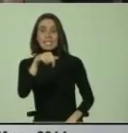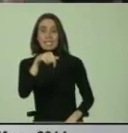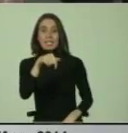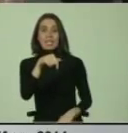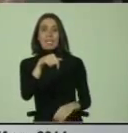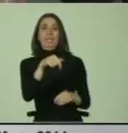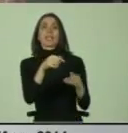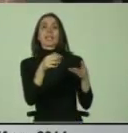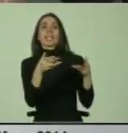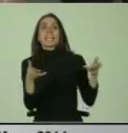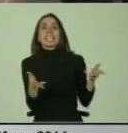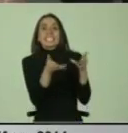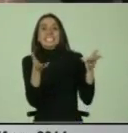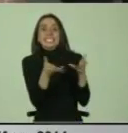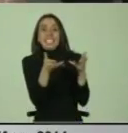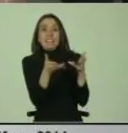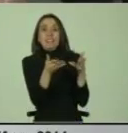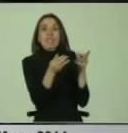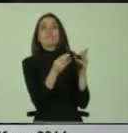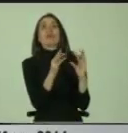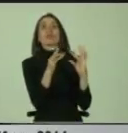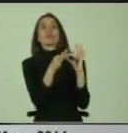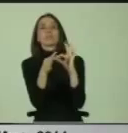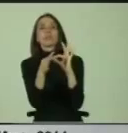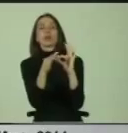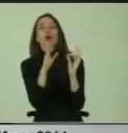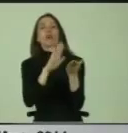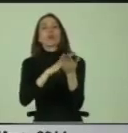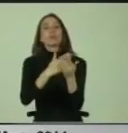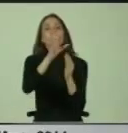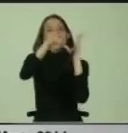incentivos están asociados a los resultados de aprendizaje.